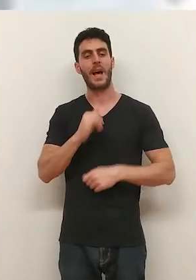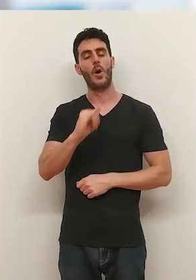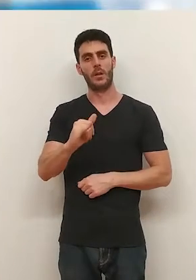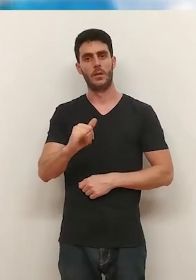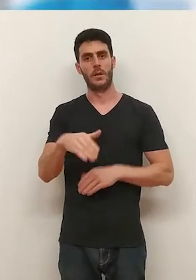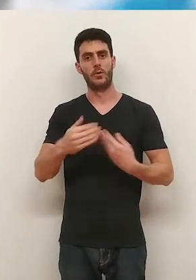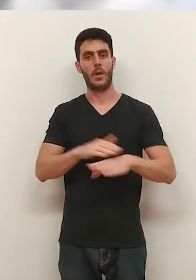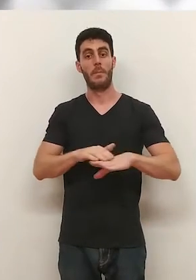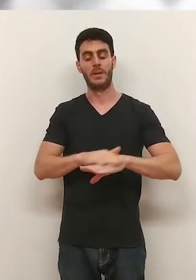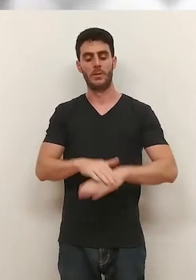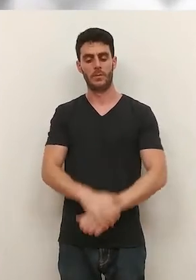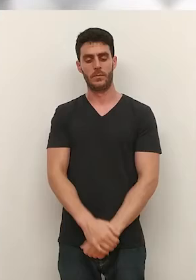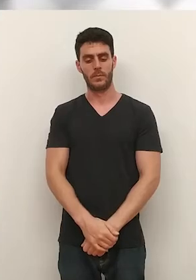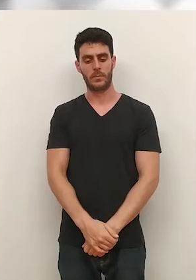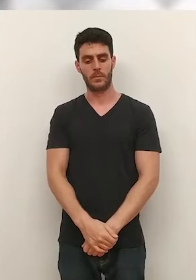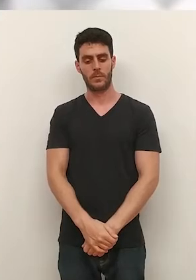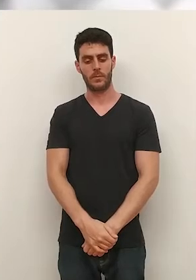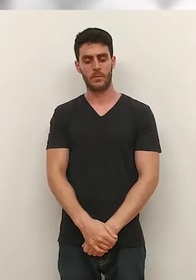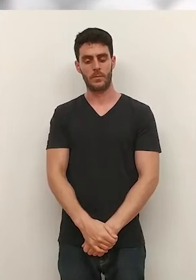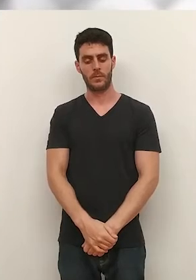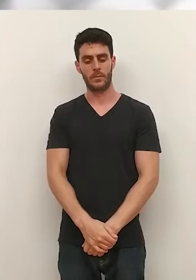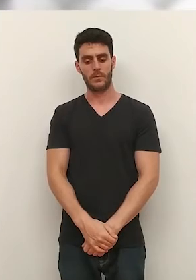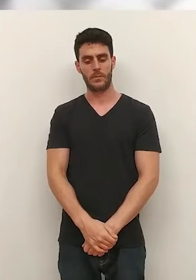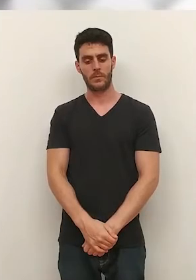las necesidades que tiene el mercado, es fundamental.